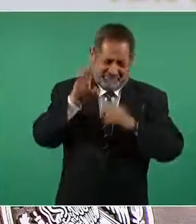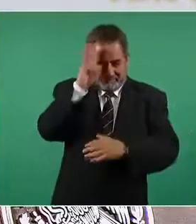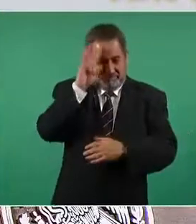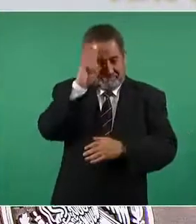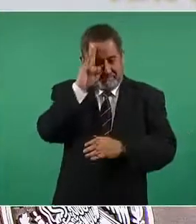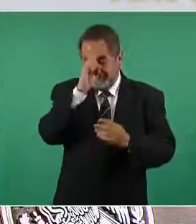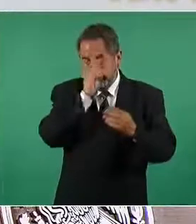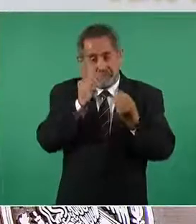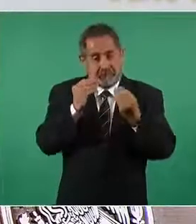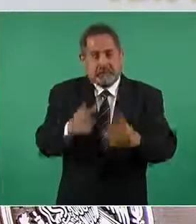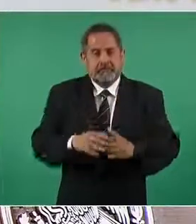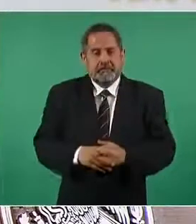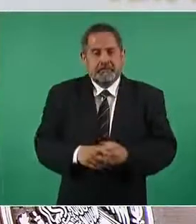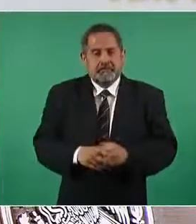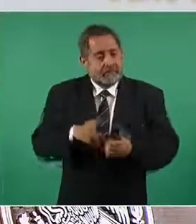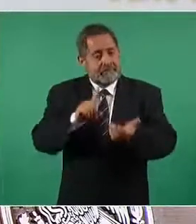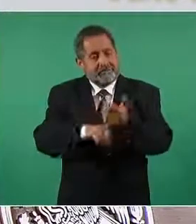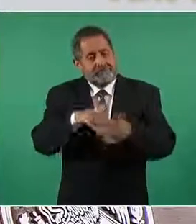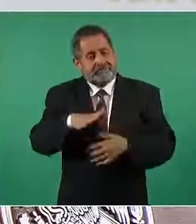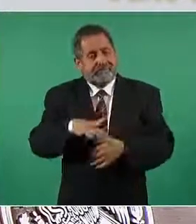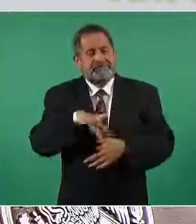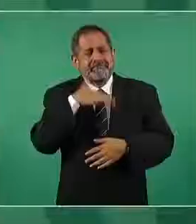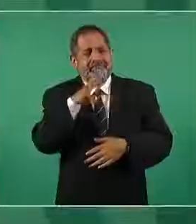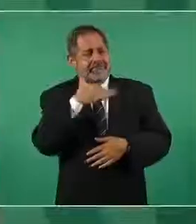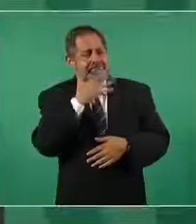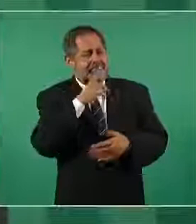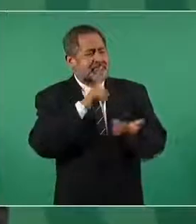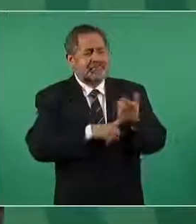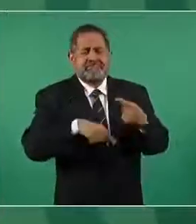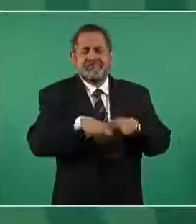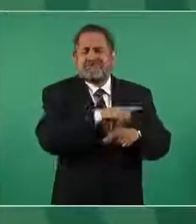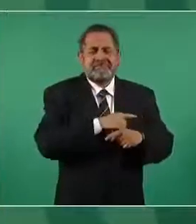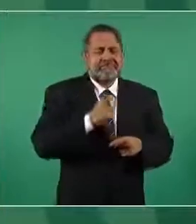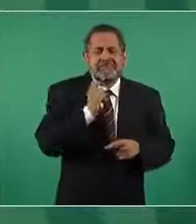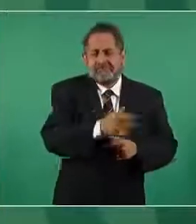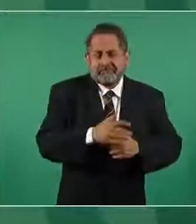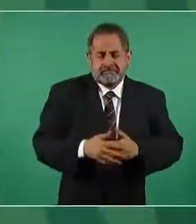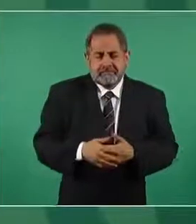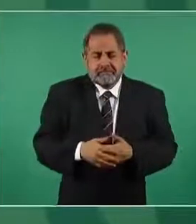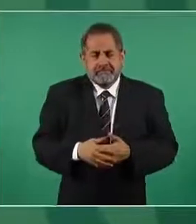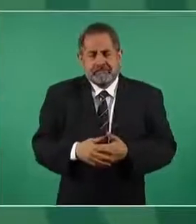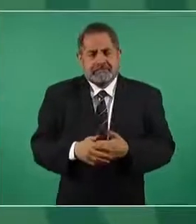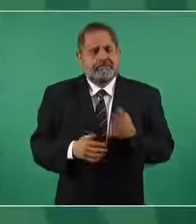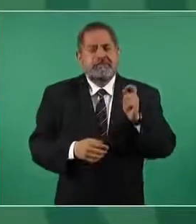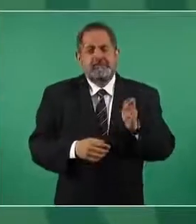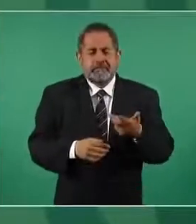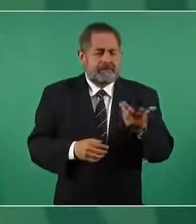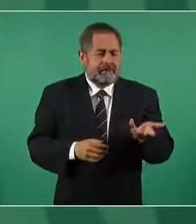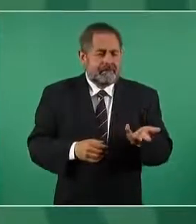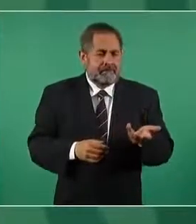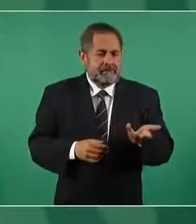la corrupción no sólo hay que combatirla